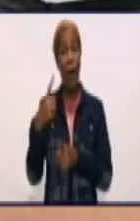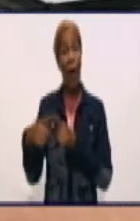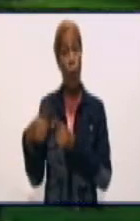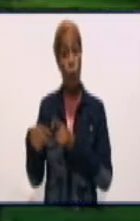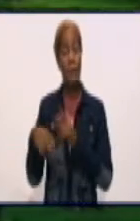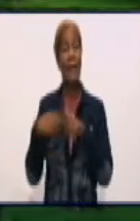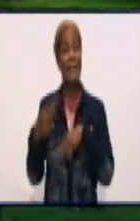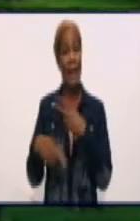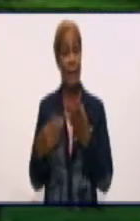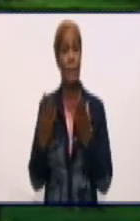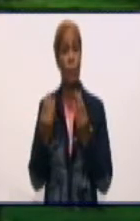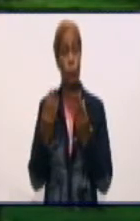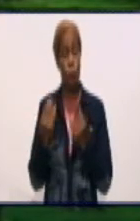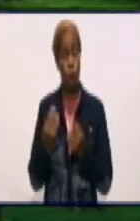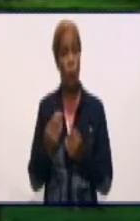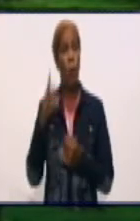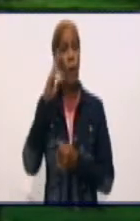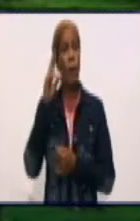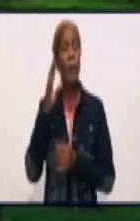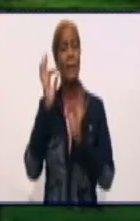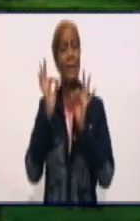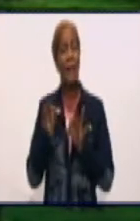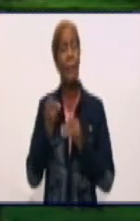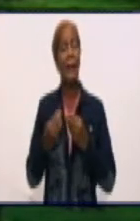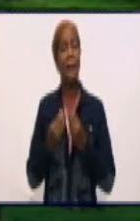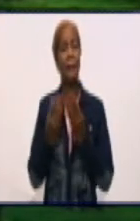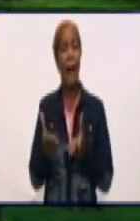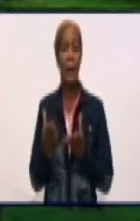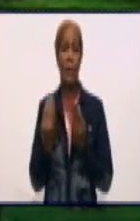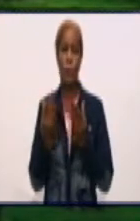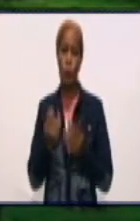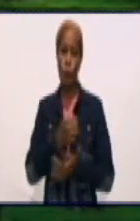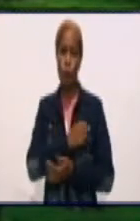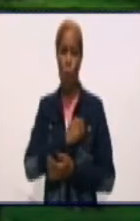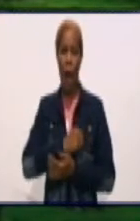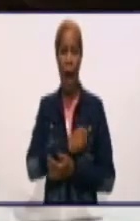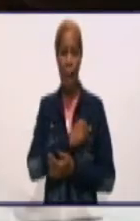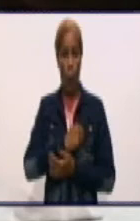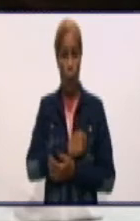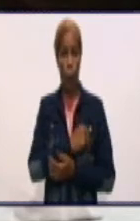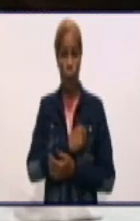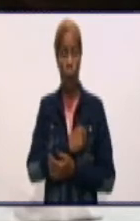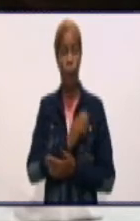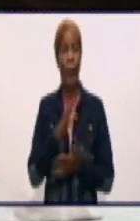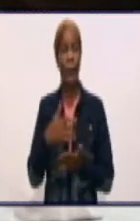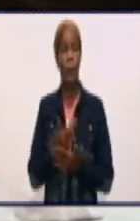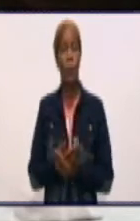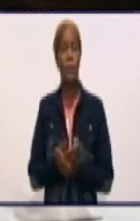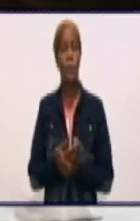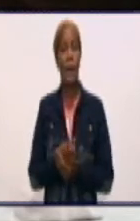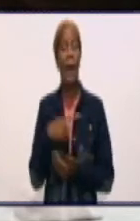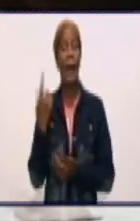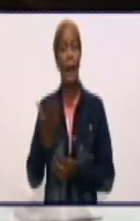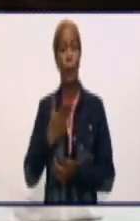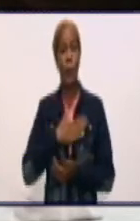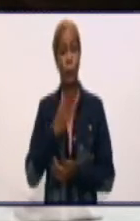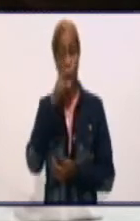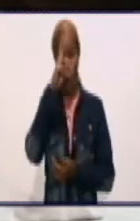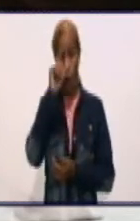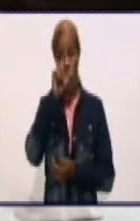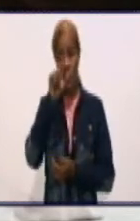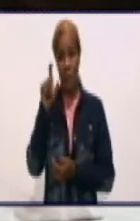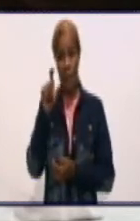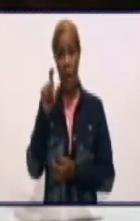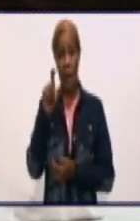amor y gustarte lo que tú haces. En este momento nosotros hemos, en nuestro hospital, en el mes que está